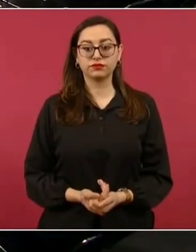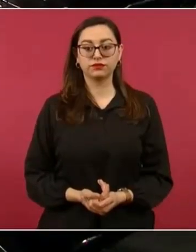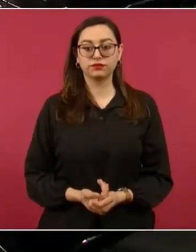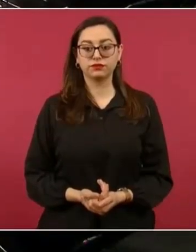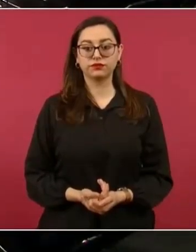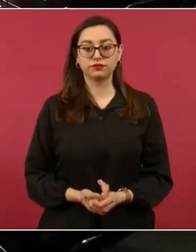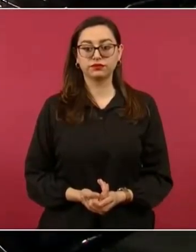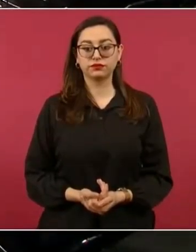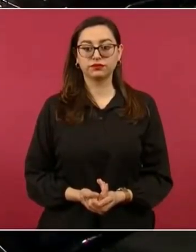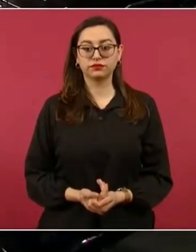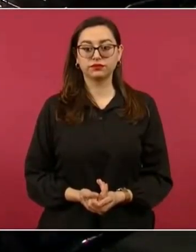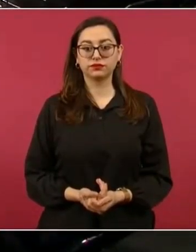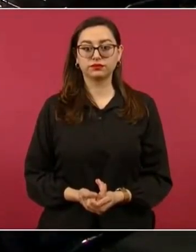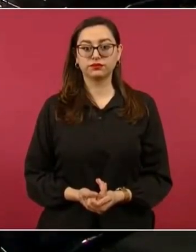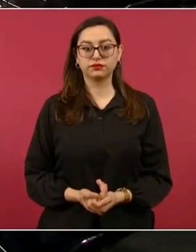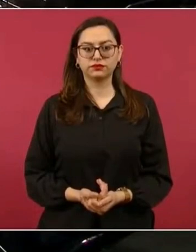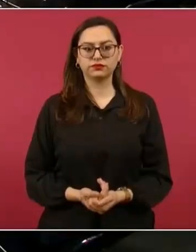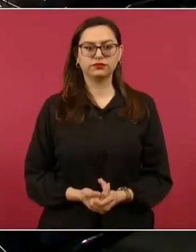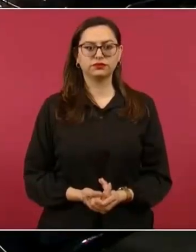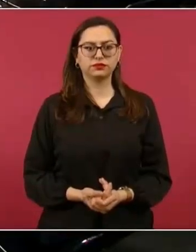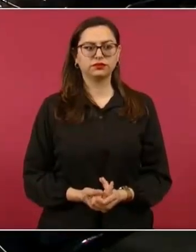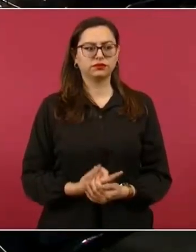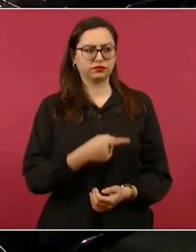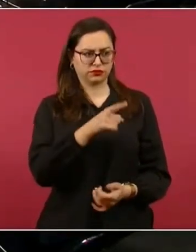Pero sí sería bueno que el general Pastor